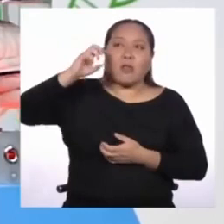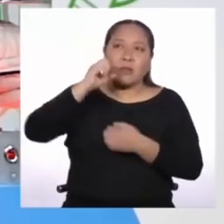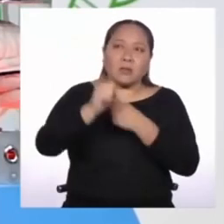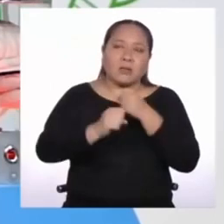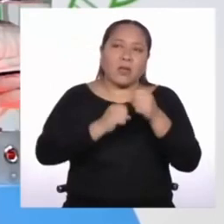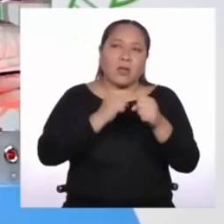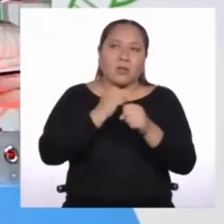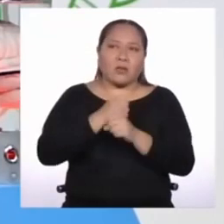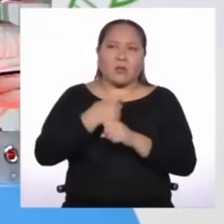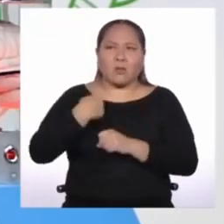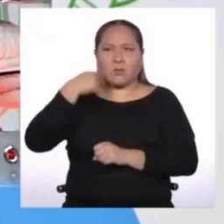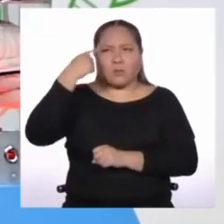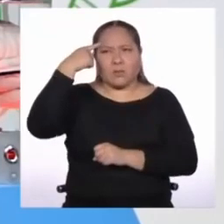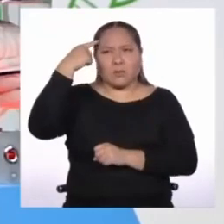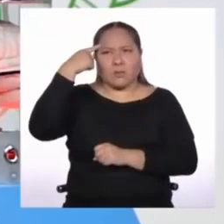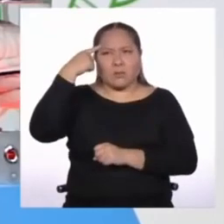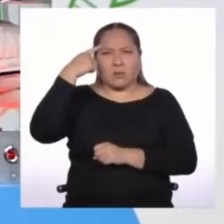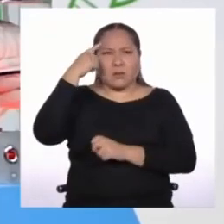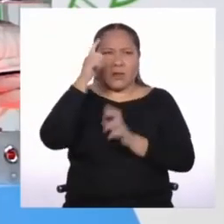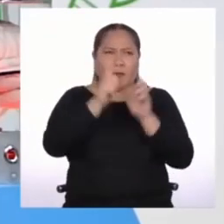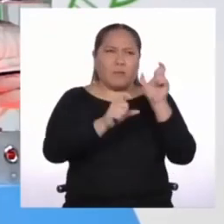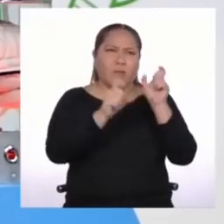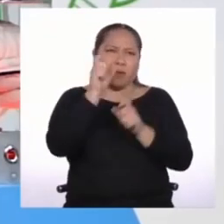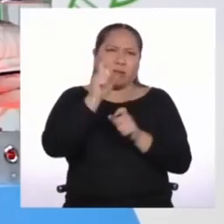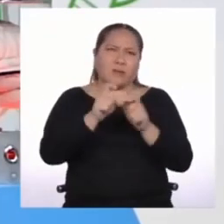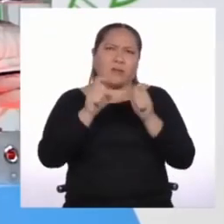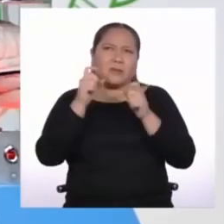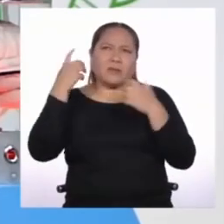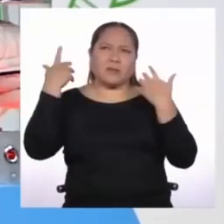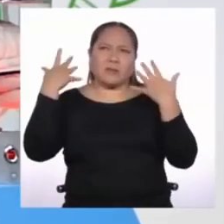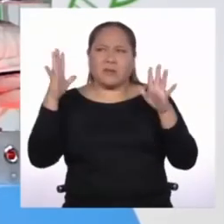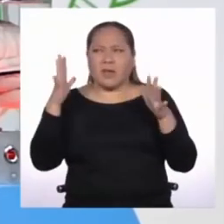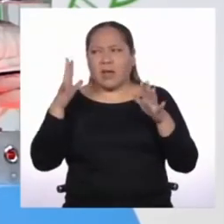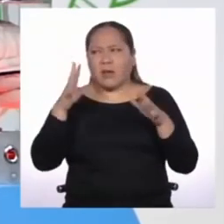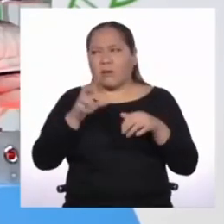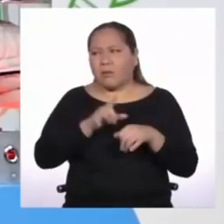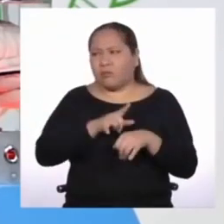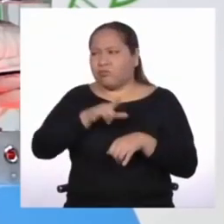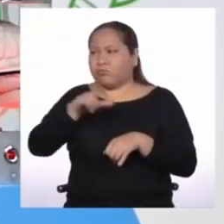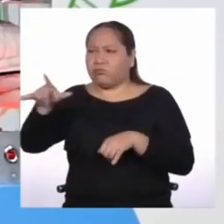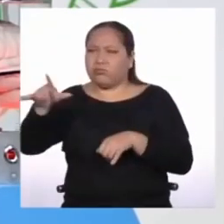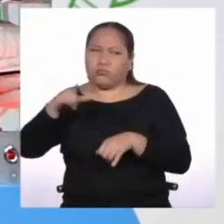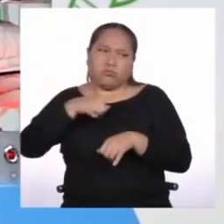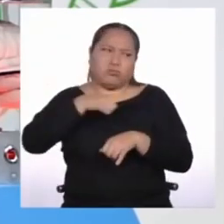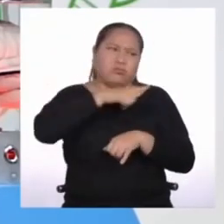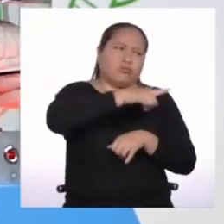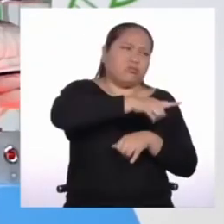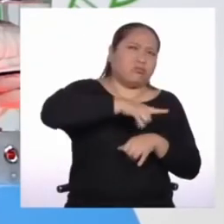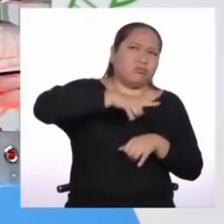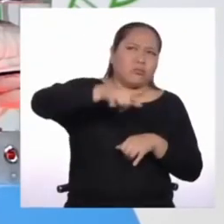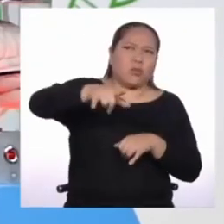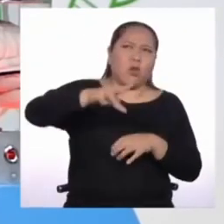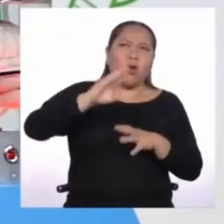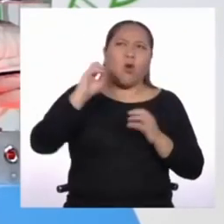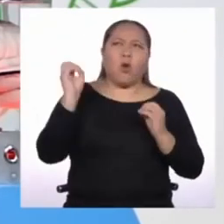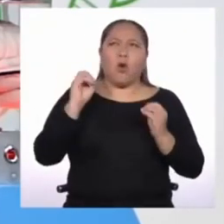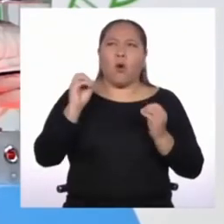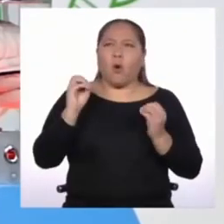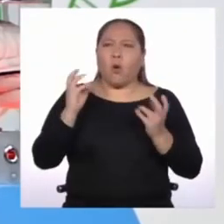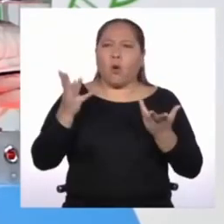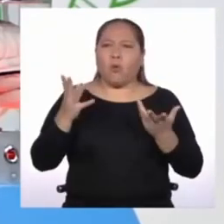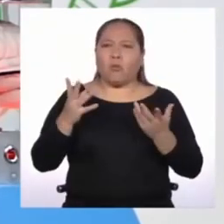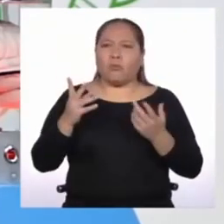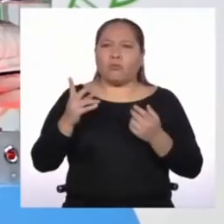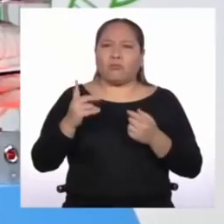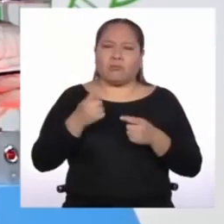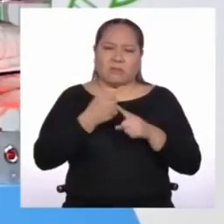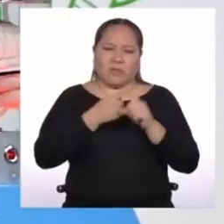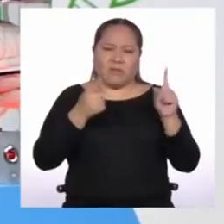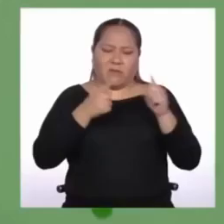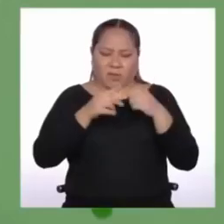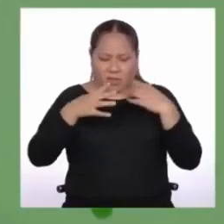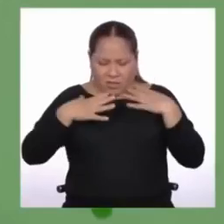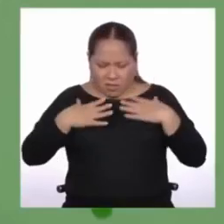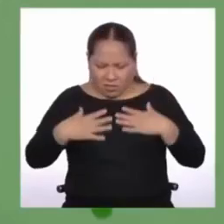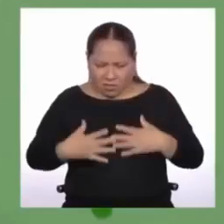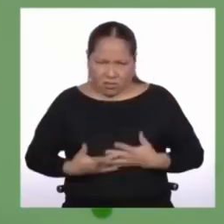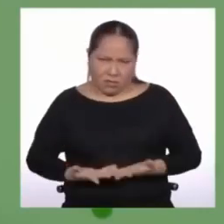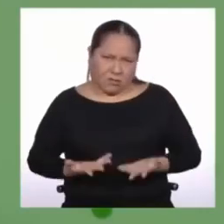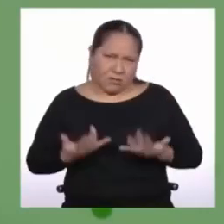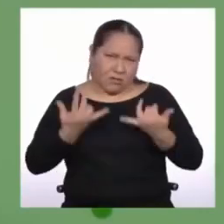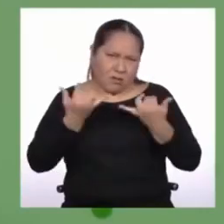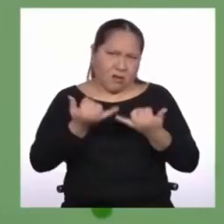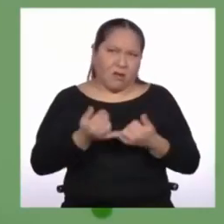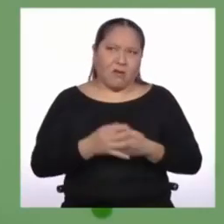imagino que el ser humano ya habrá alcanzado otras galaxias o seremos completamente diferentes a lo que somos ahora.